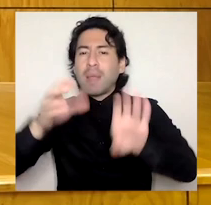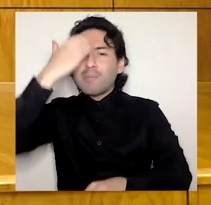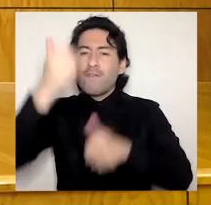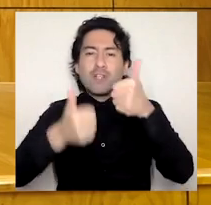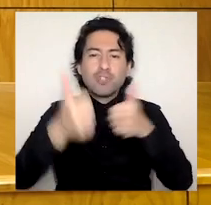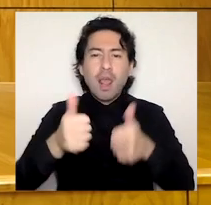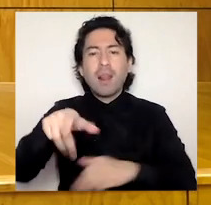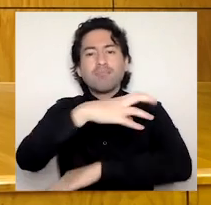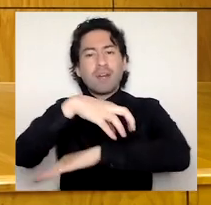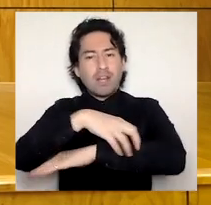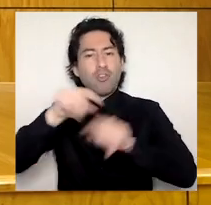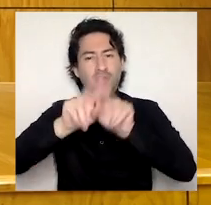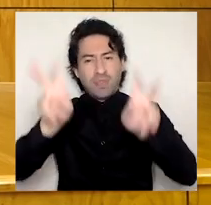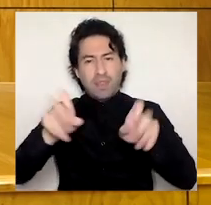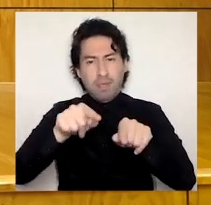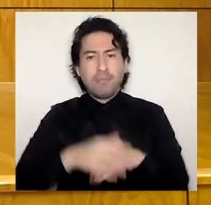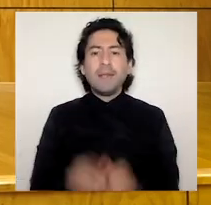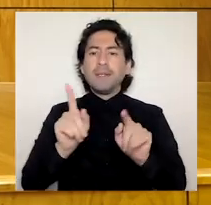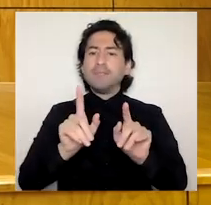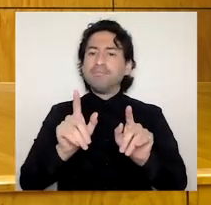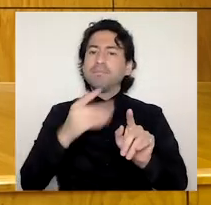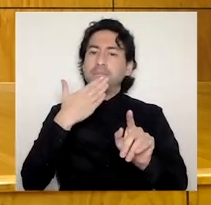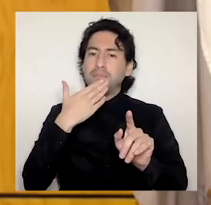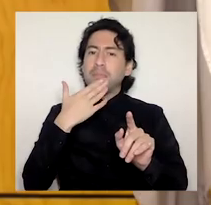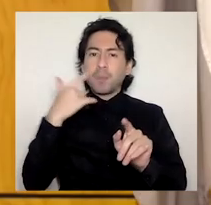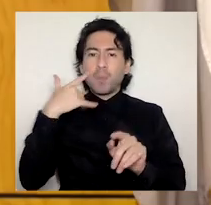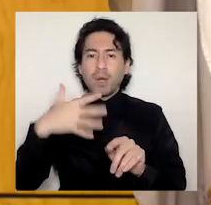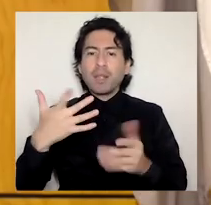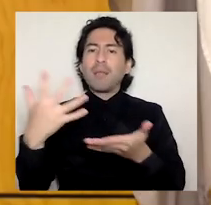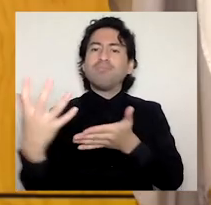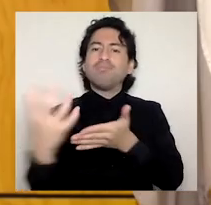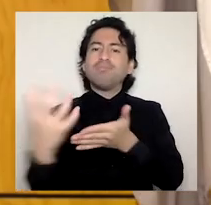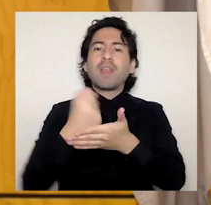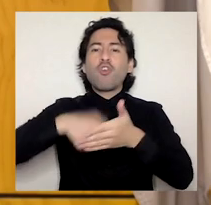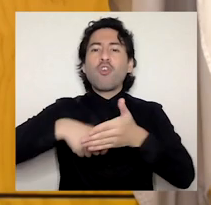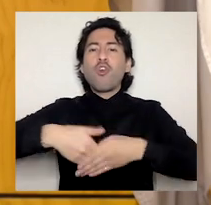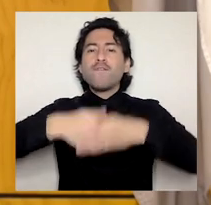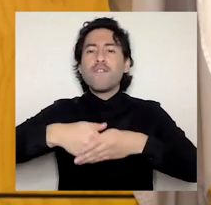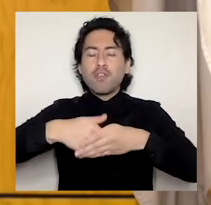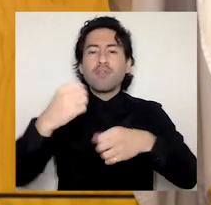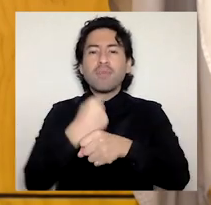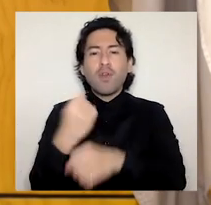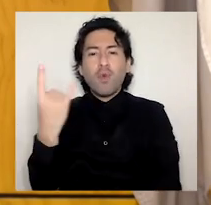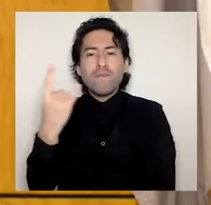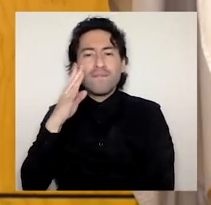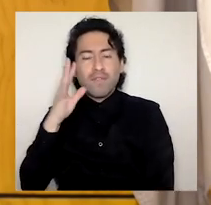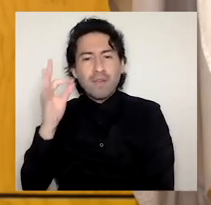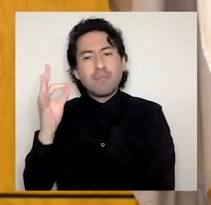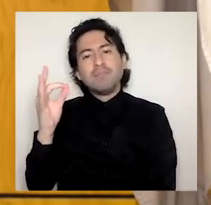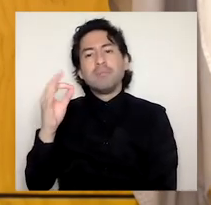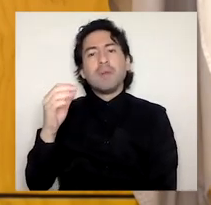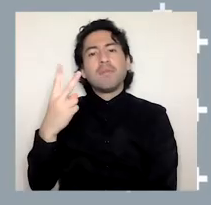se destaca además la adjudicación del Convenio de Desempeño UVB